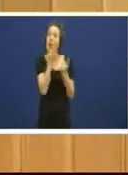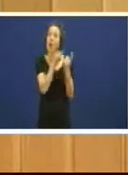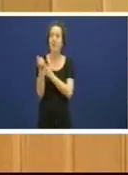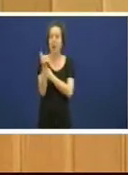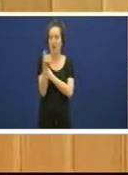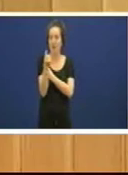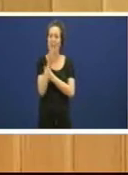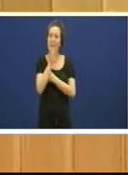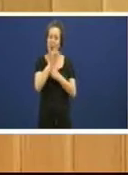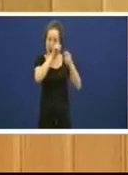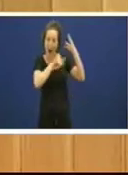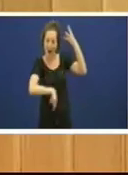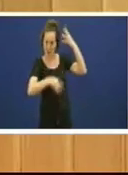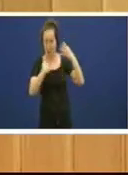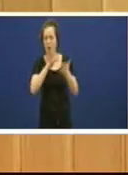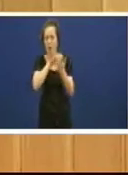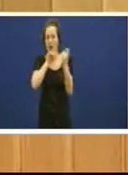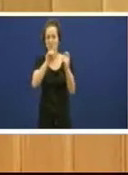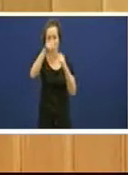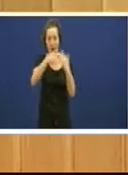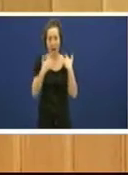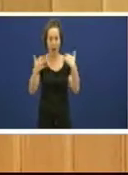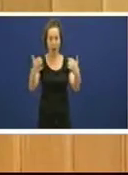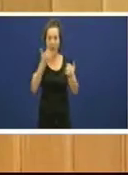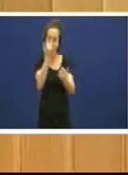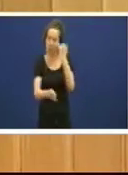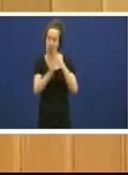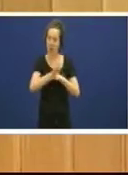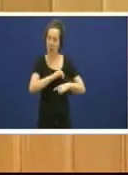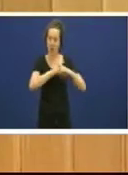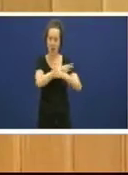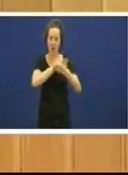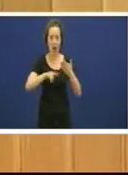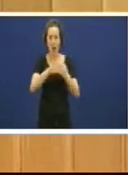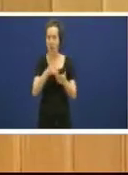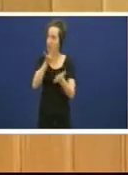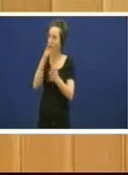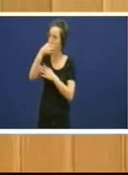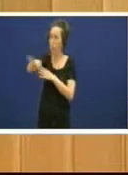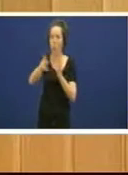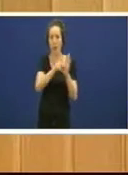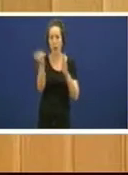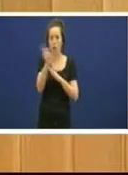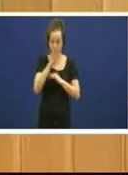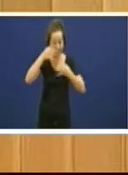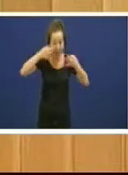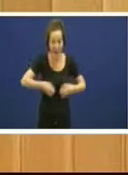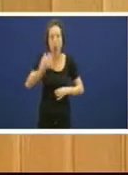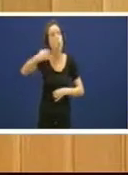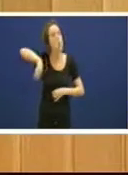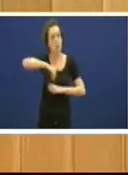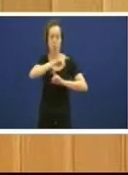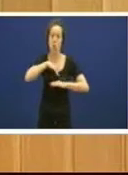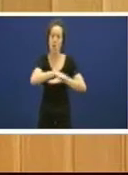sabémolo e temolo discutido e aquí e parece que a xunta non recurriu este decreto que por certo foi o único goberno autonómico que se atreveu